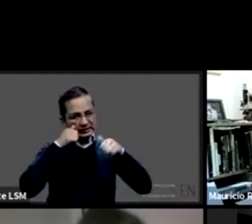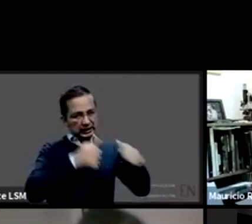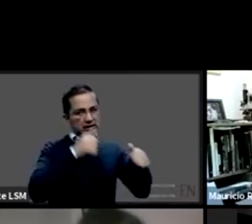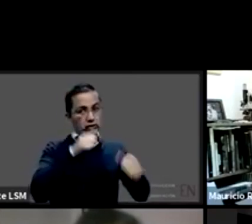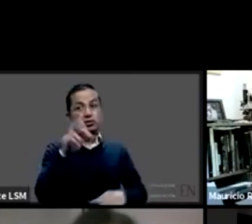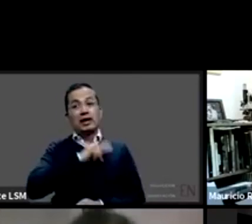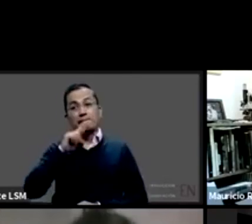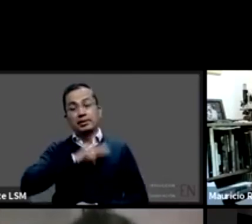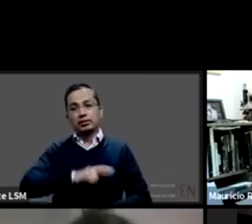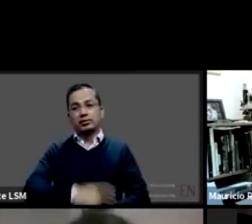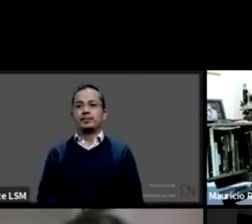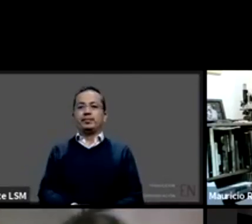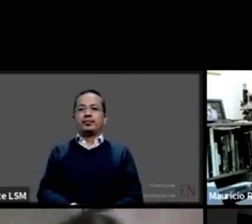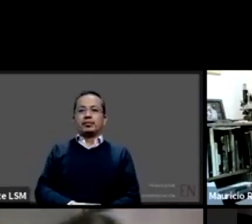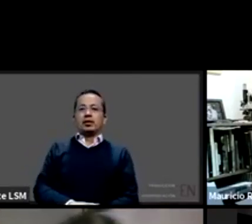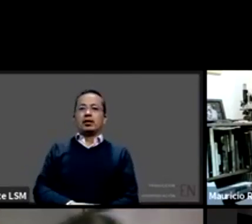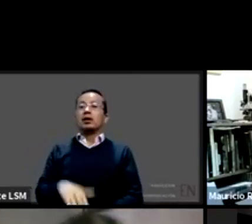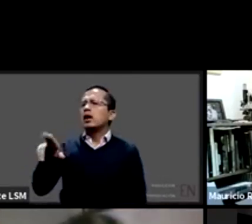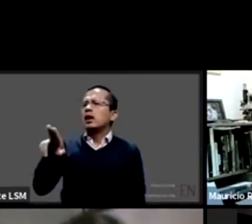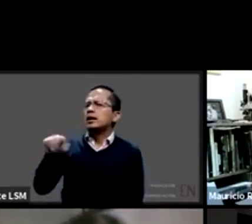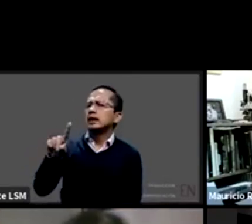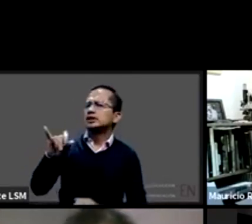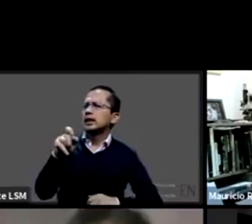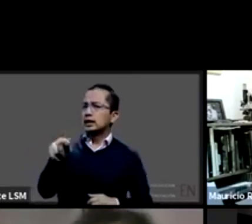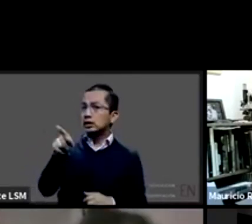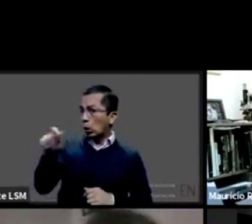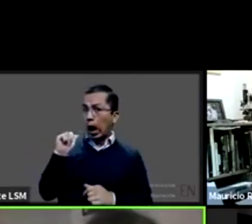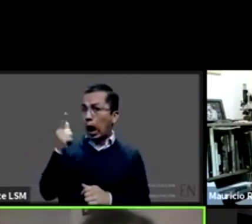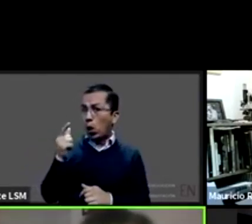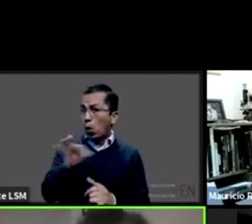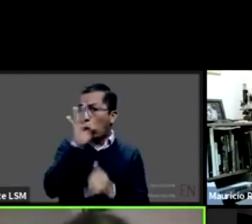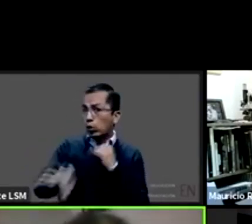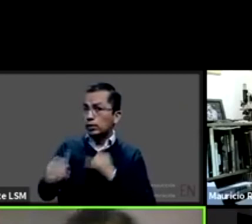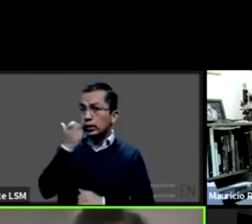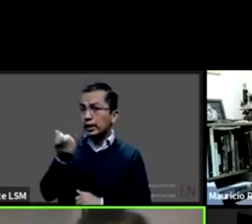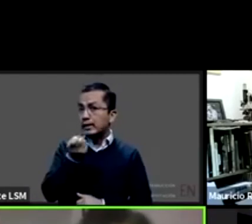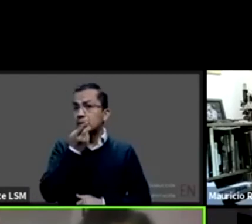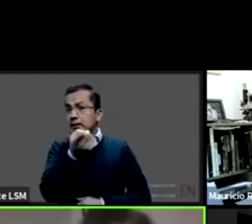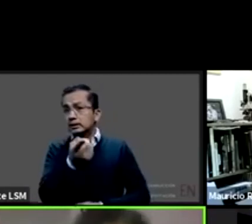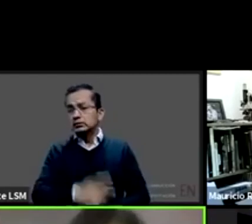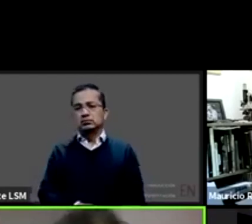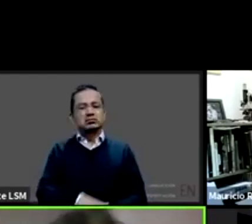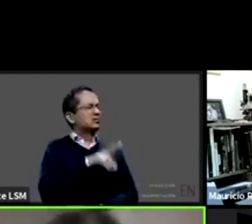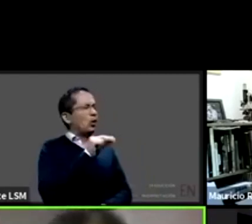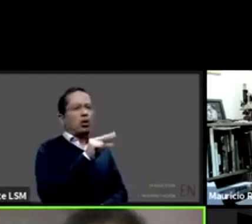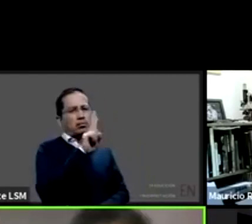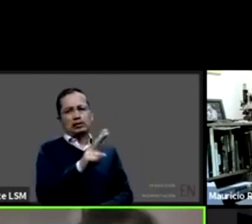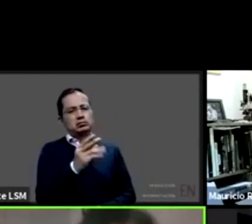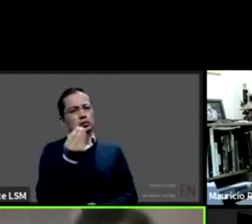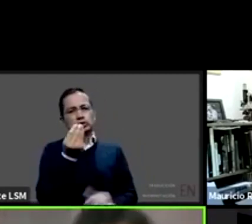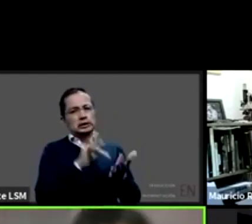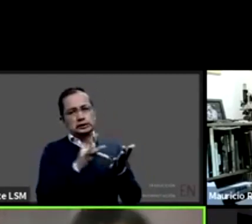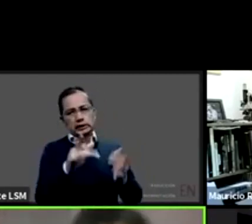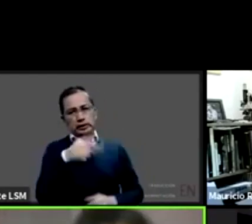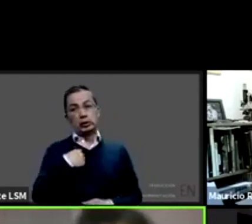aprovechando también y a forma de conclusión ¿hay algo que quieres agregar? no agradecerle lamentablemente tengo que salgo corriendo